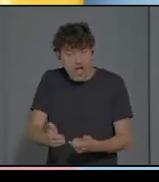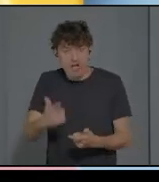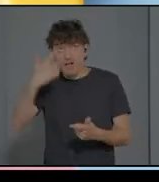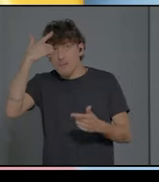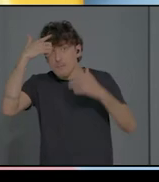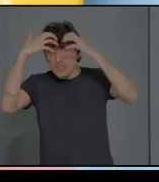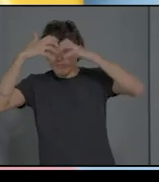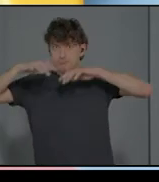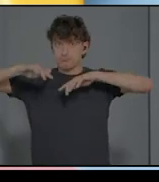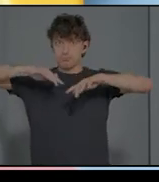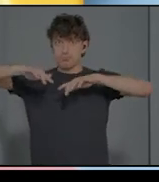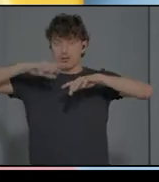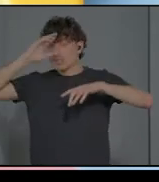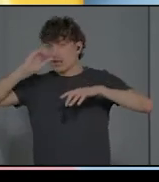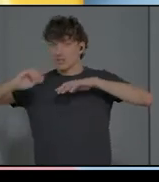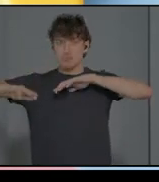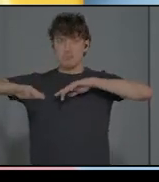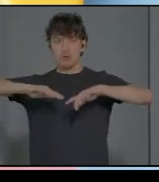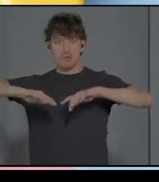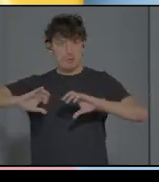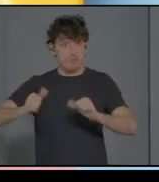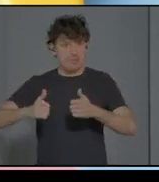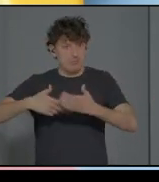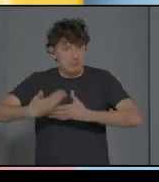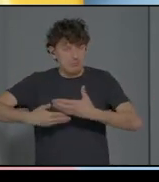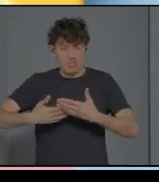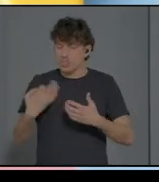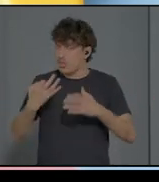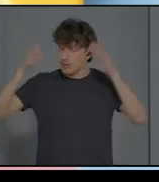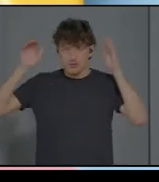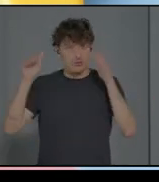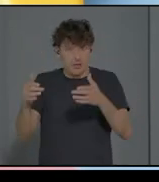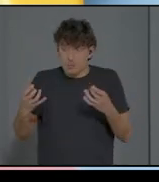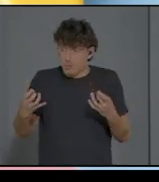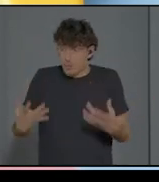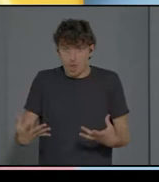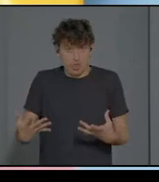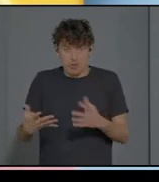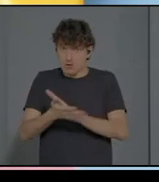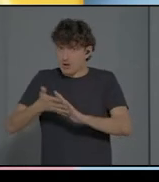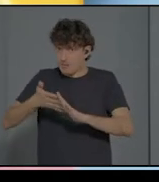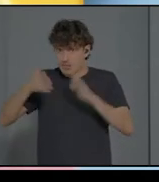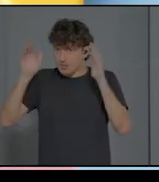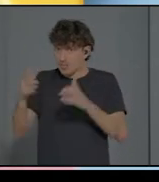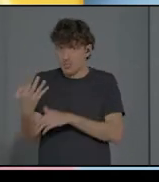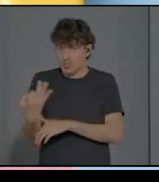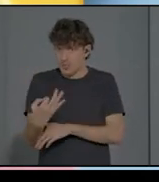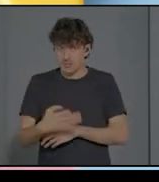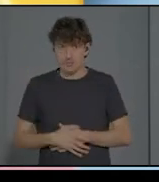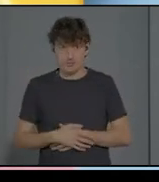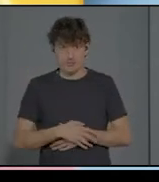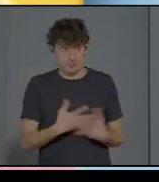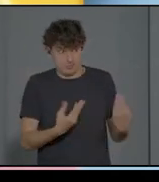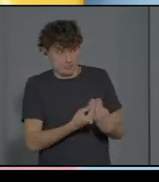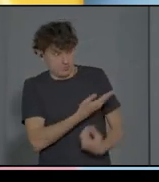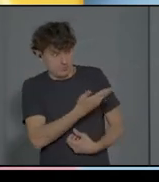que intervenir de forma rápida y enseguida con los padres. ¿Por qué? Porque los padres, pues,